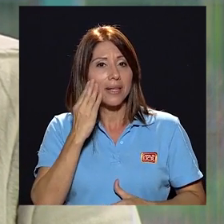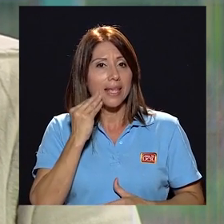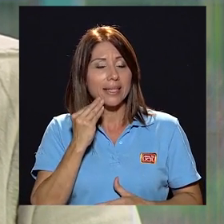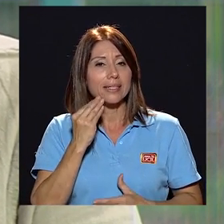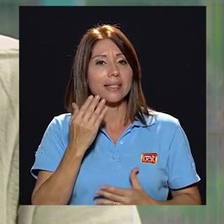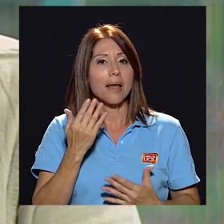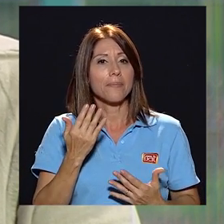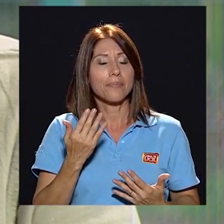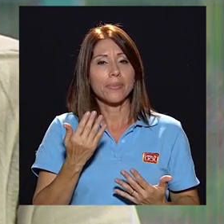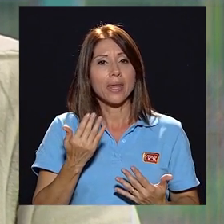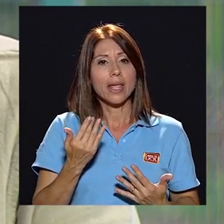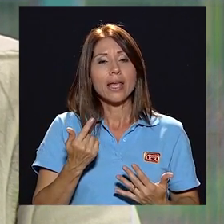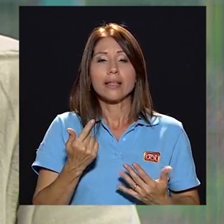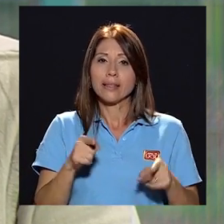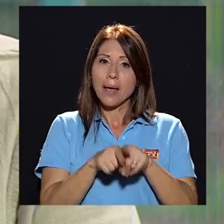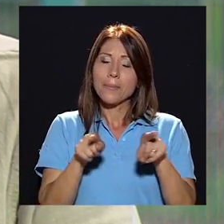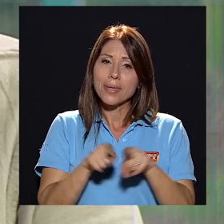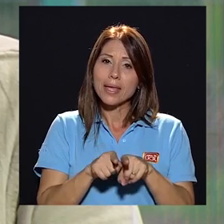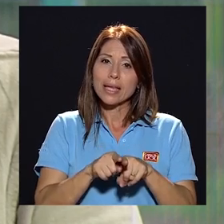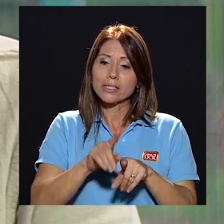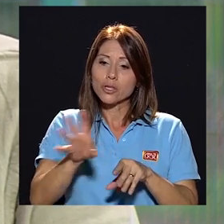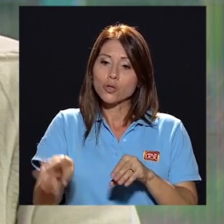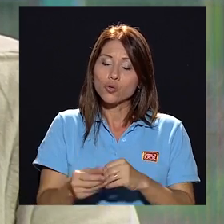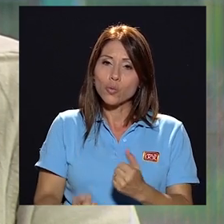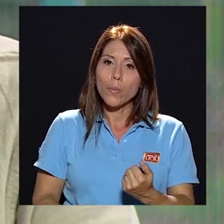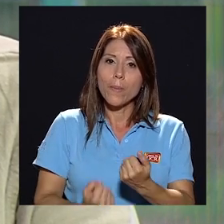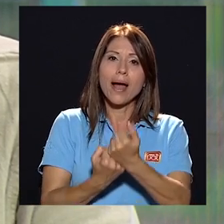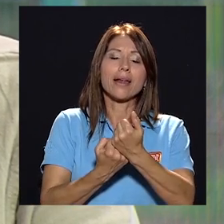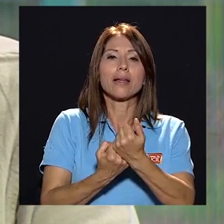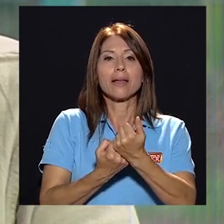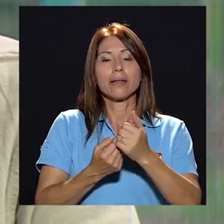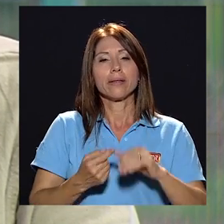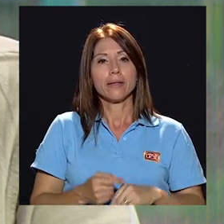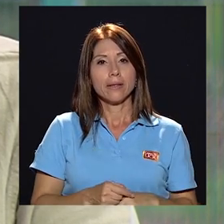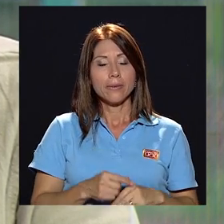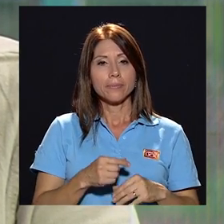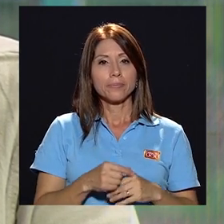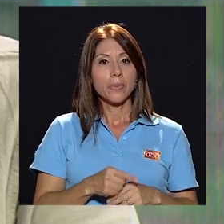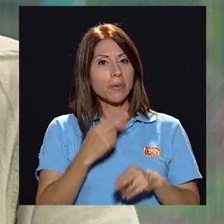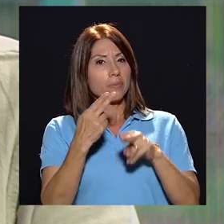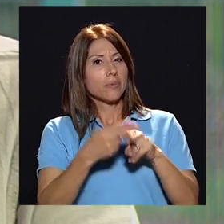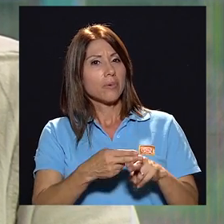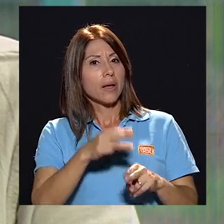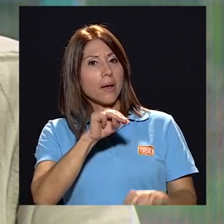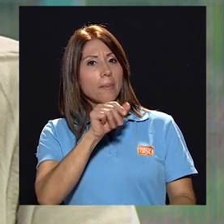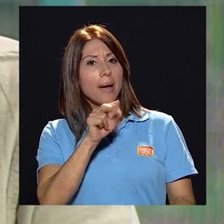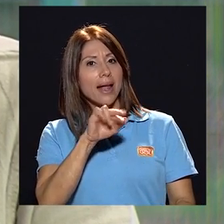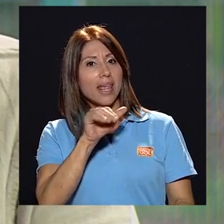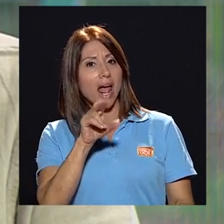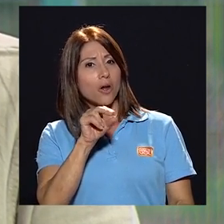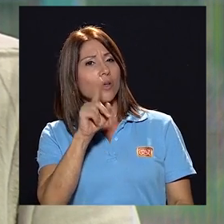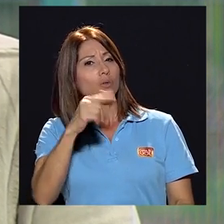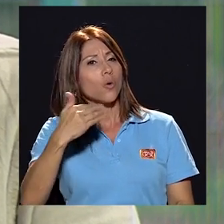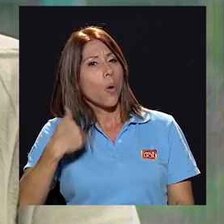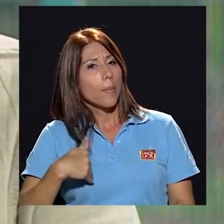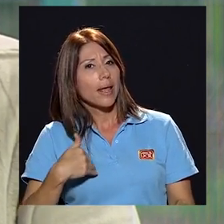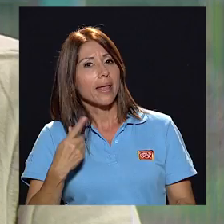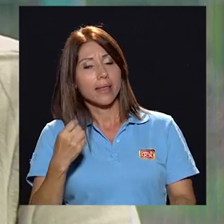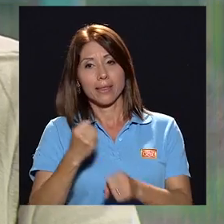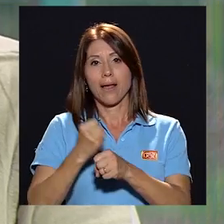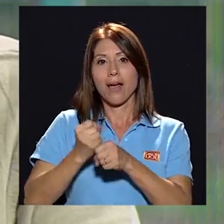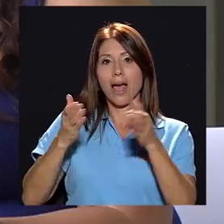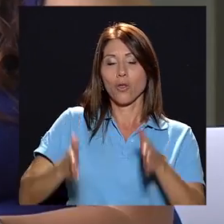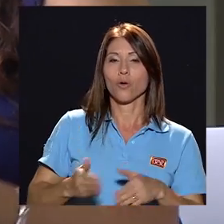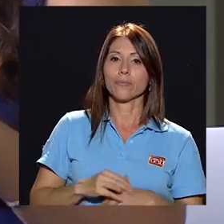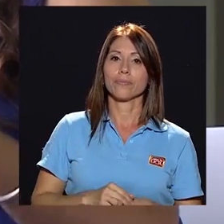experiencia y mi aporte es también sumar a ese esfuerzo de la Universidad Mariano es un hombre trabajador